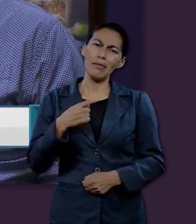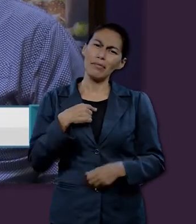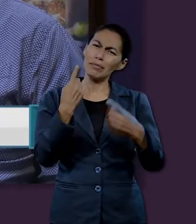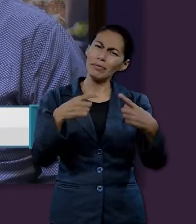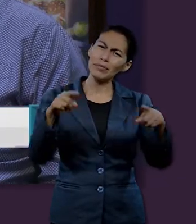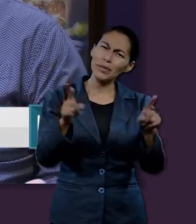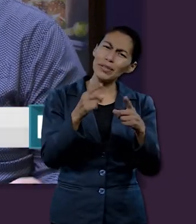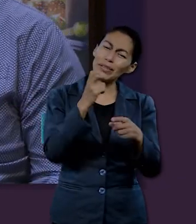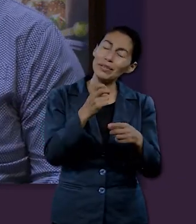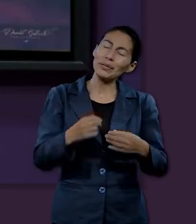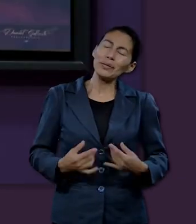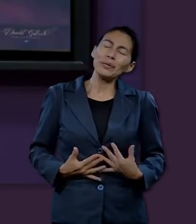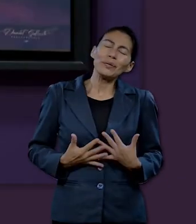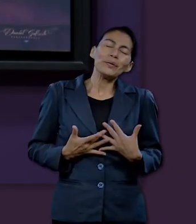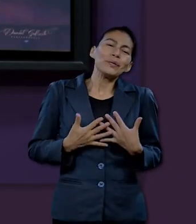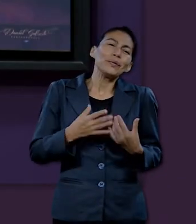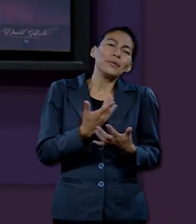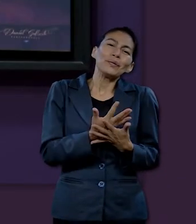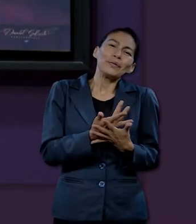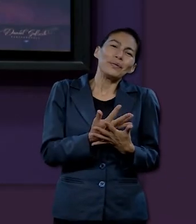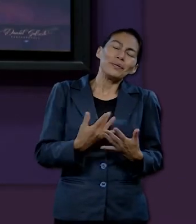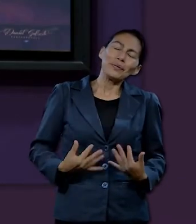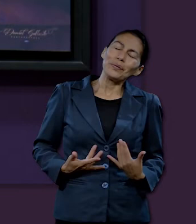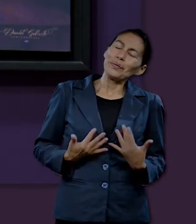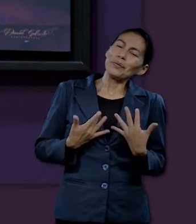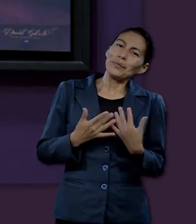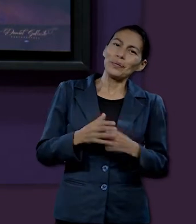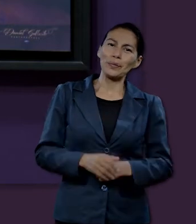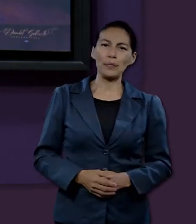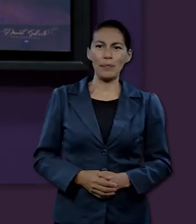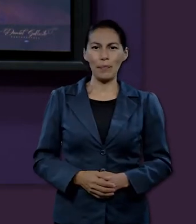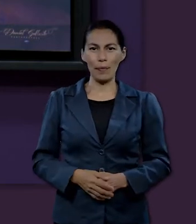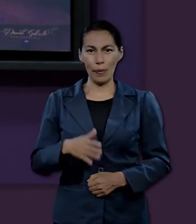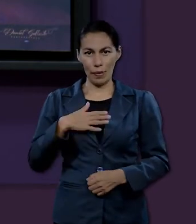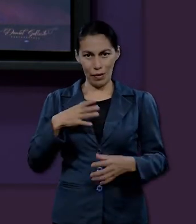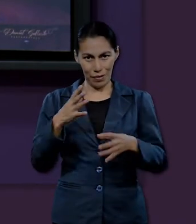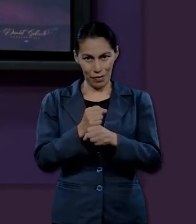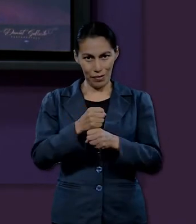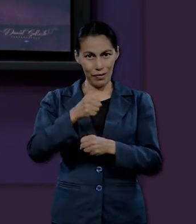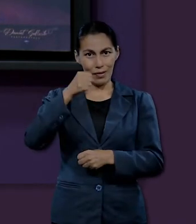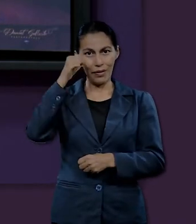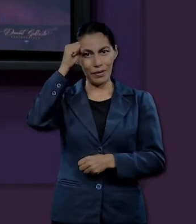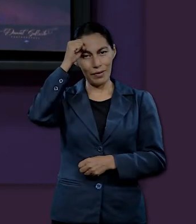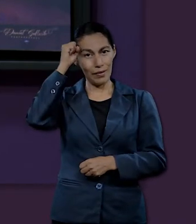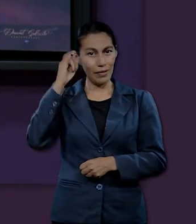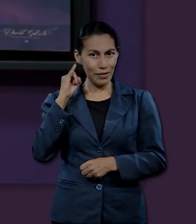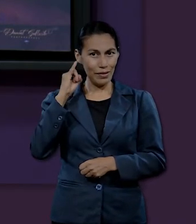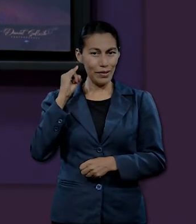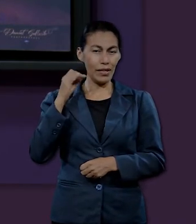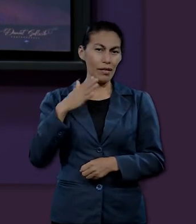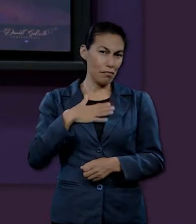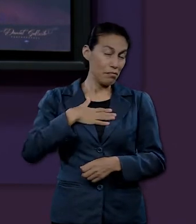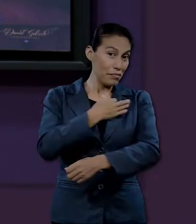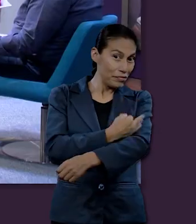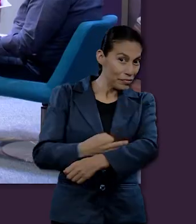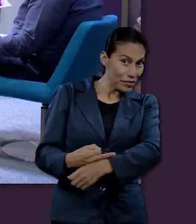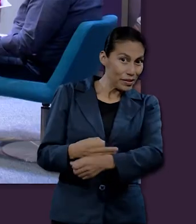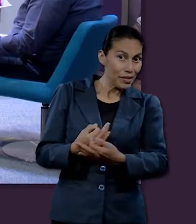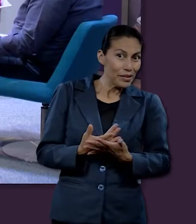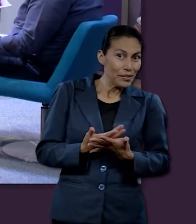es la música. Mi nombre es Melisa Sarahí y algo que me mantiene con esperanza es mi familia.